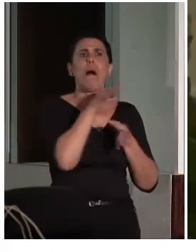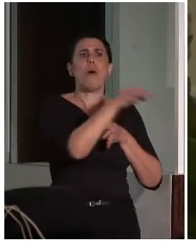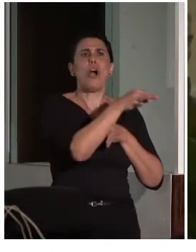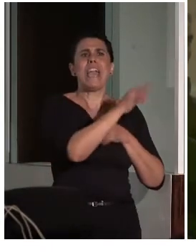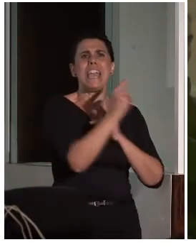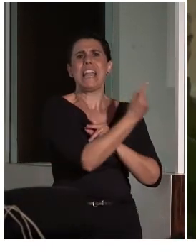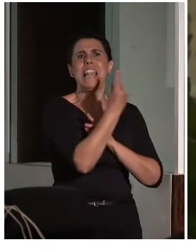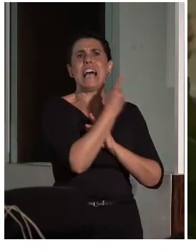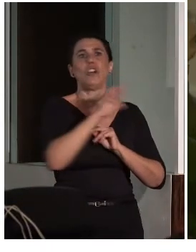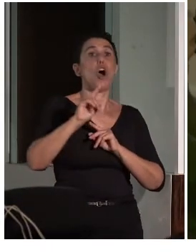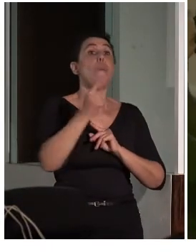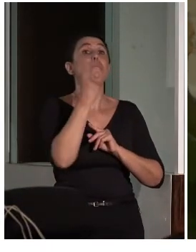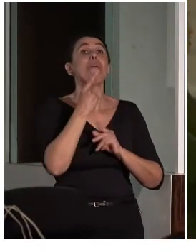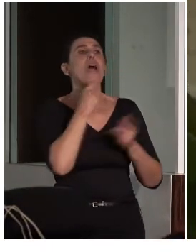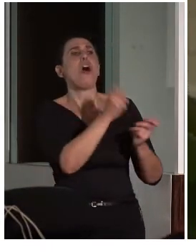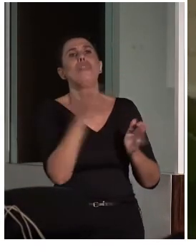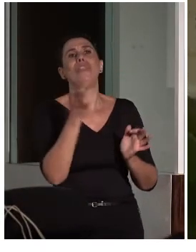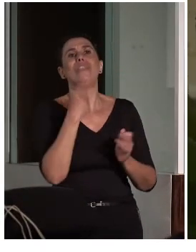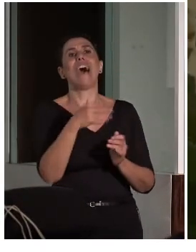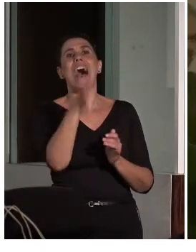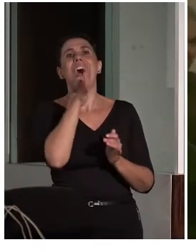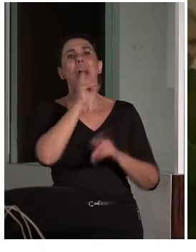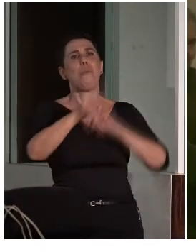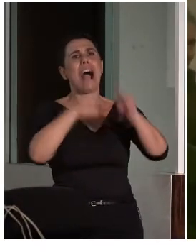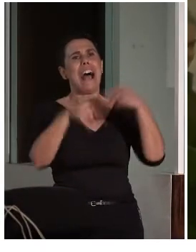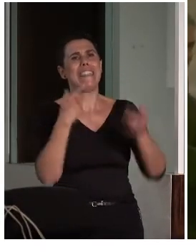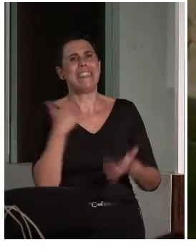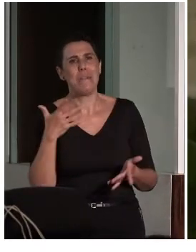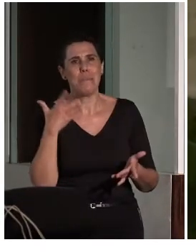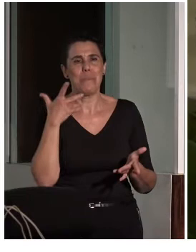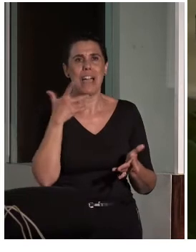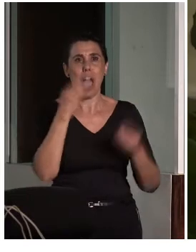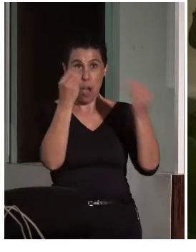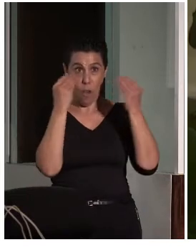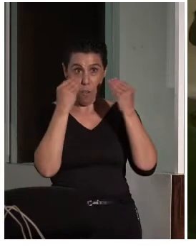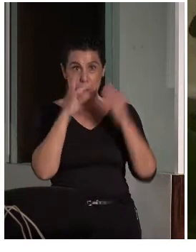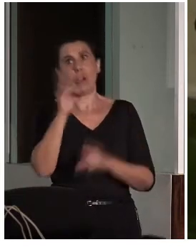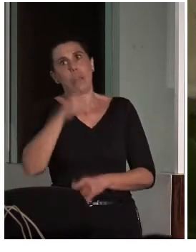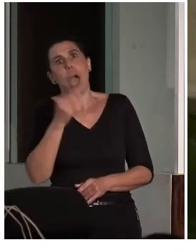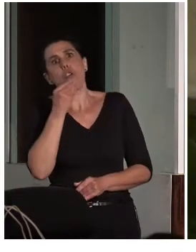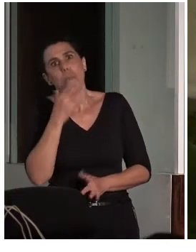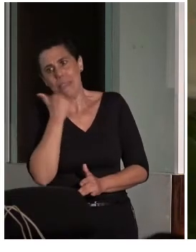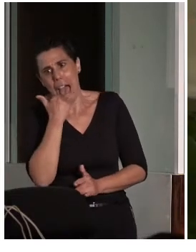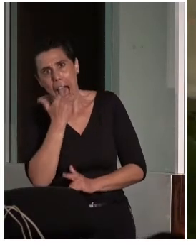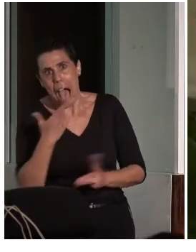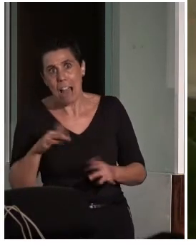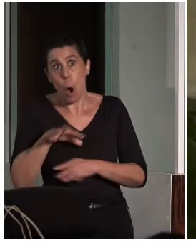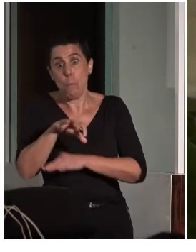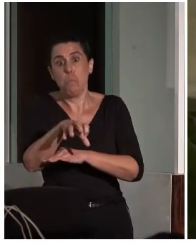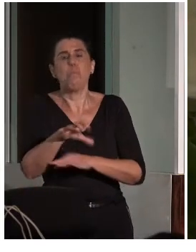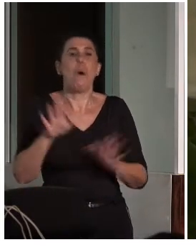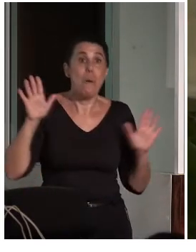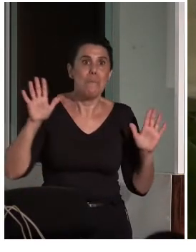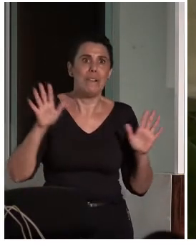un poquito de comida también, si no estábamos listos. Pulpo, óptimo. Pero es cierto que la formación es